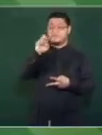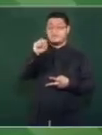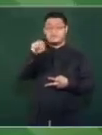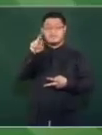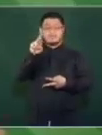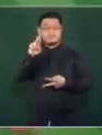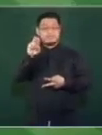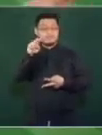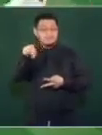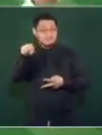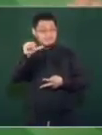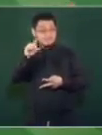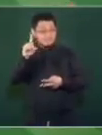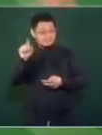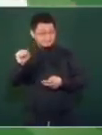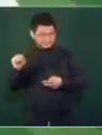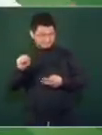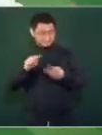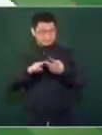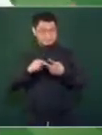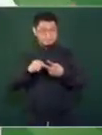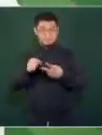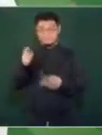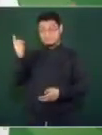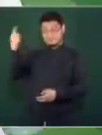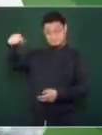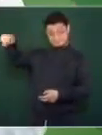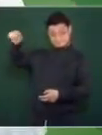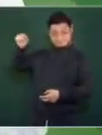De los que mandaban antes,